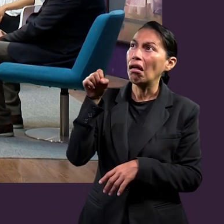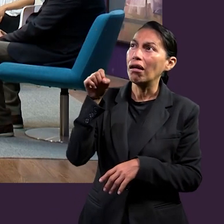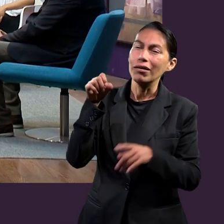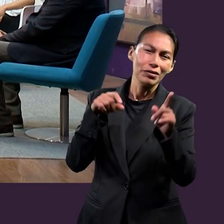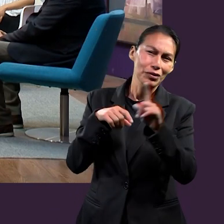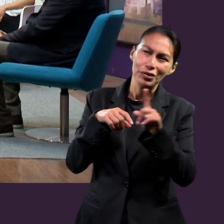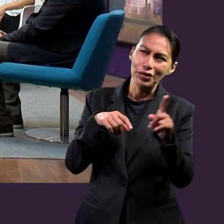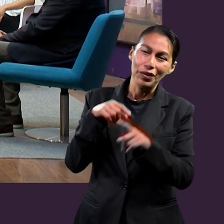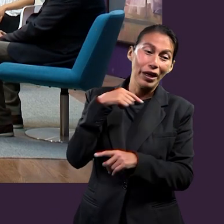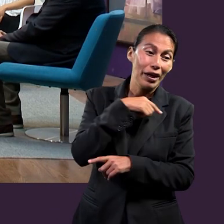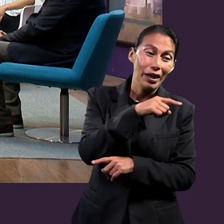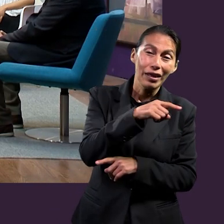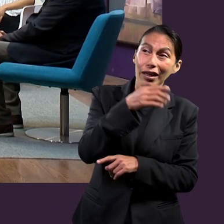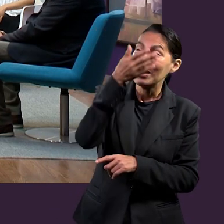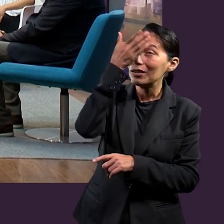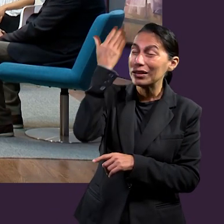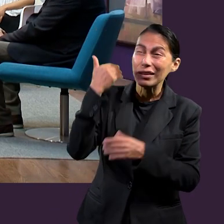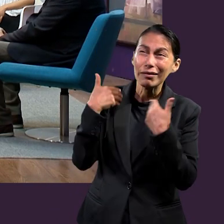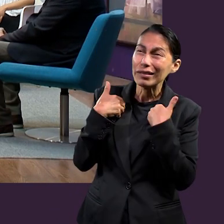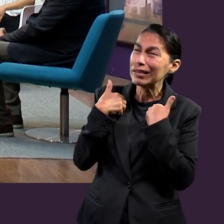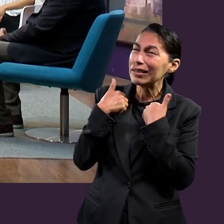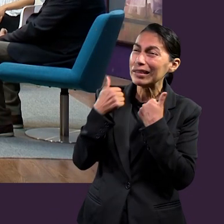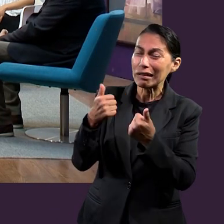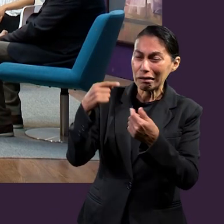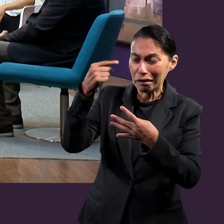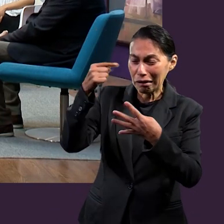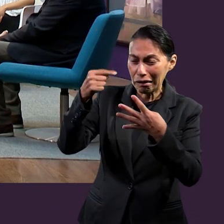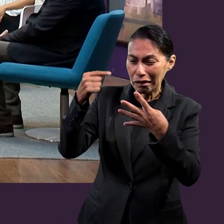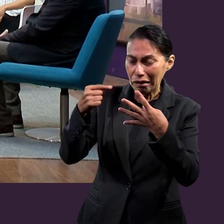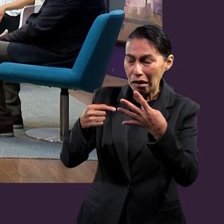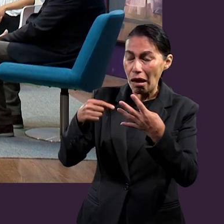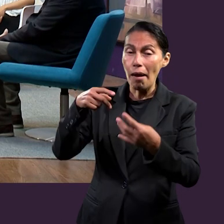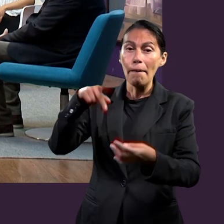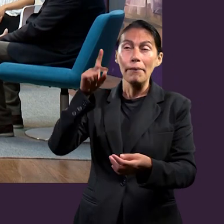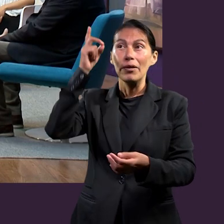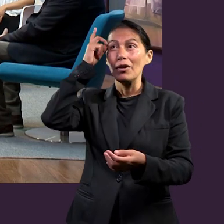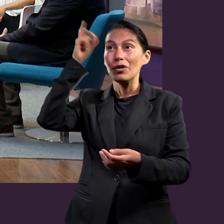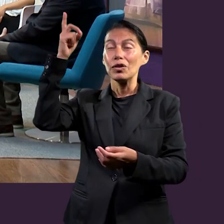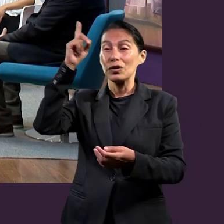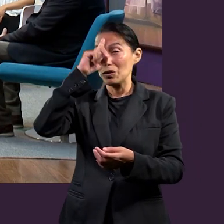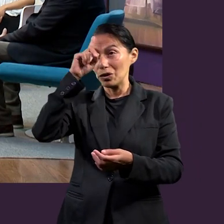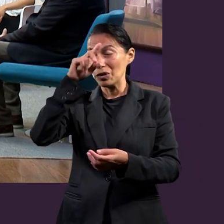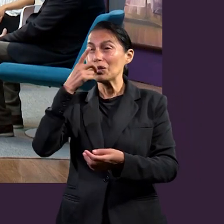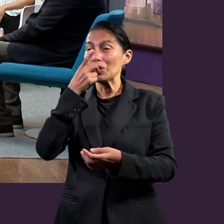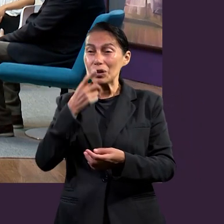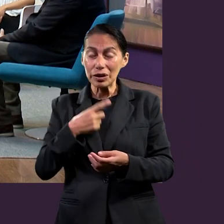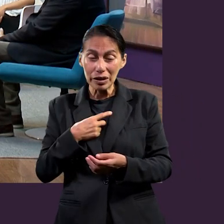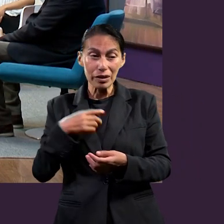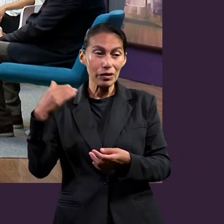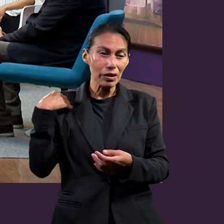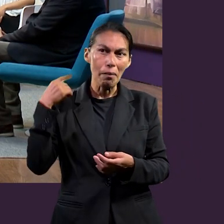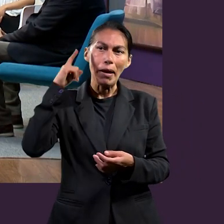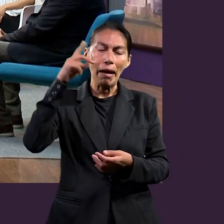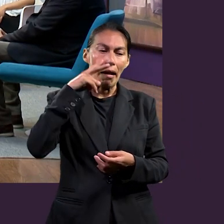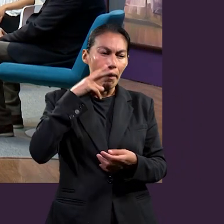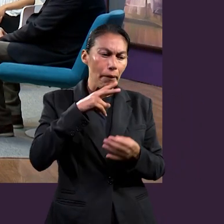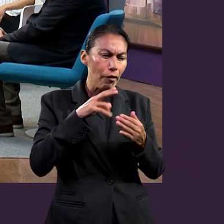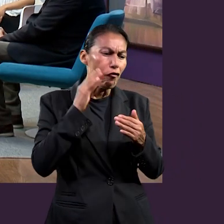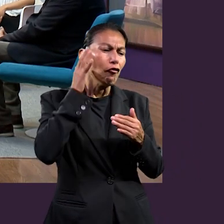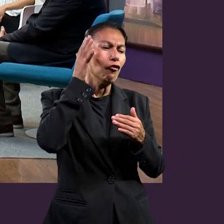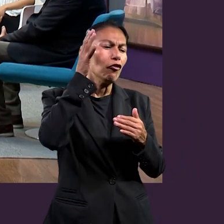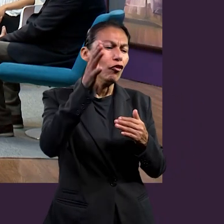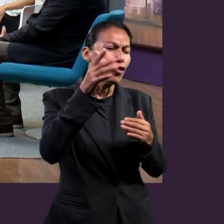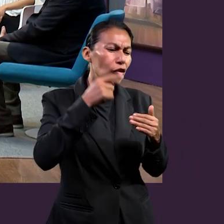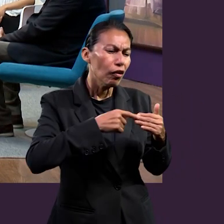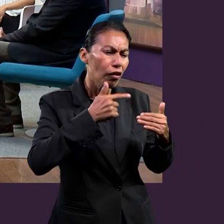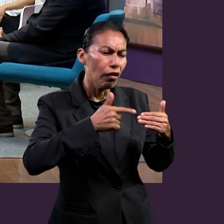papá, sino porque en su cosmovisión ellas no tienen presente todos los elementos que Dios tiene presente cuando nos habla a nosotros.